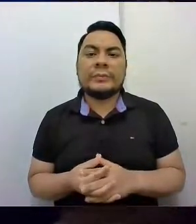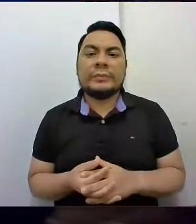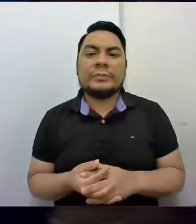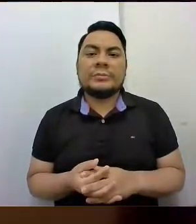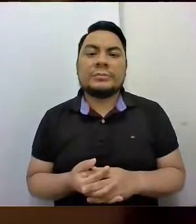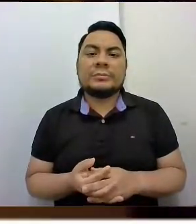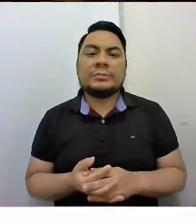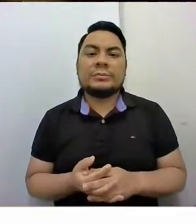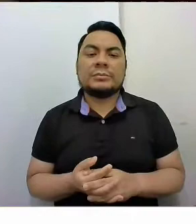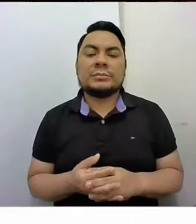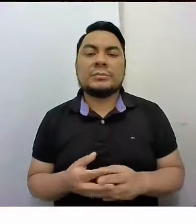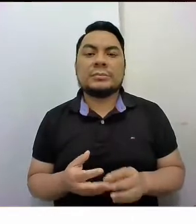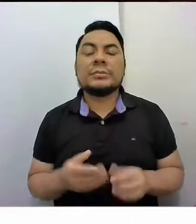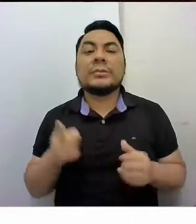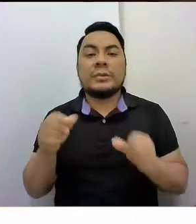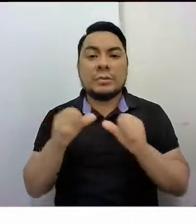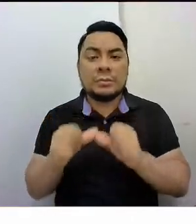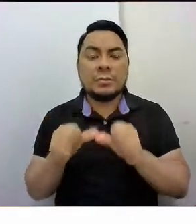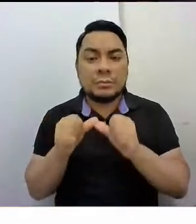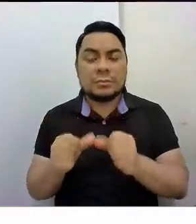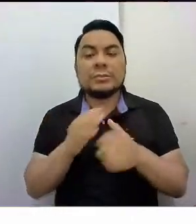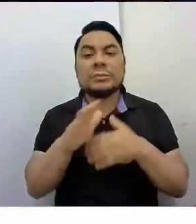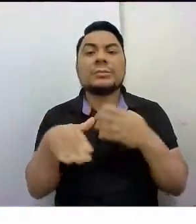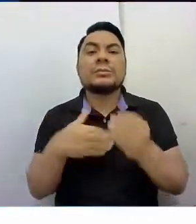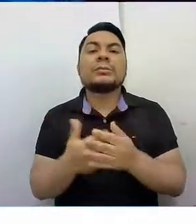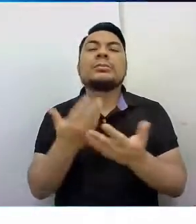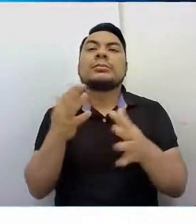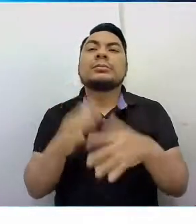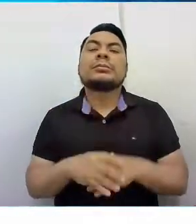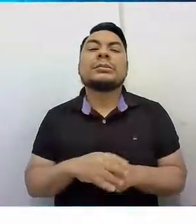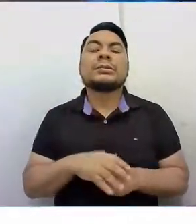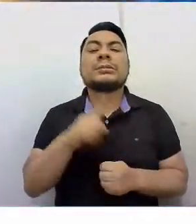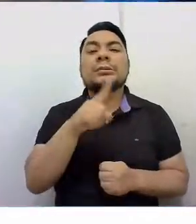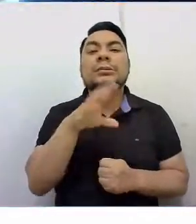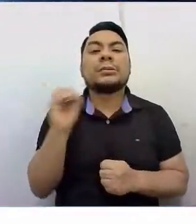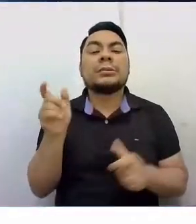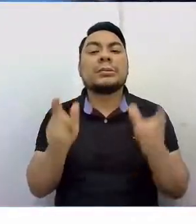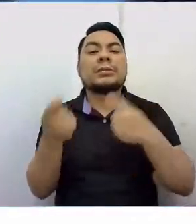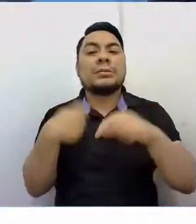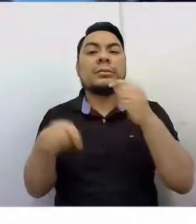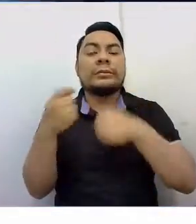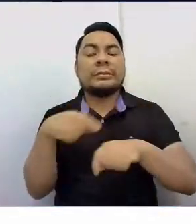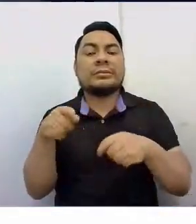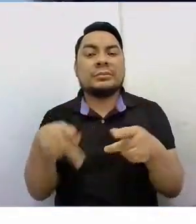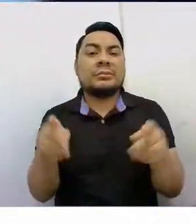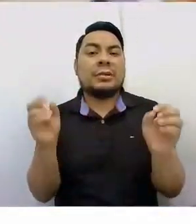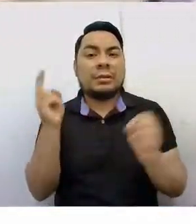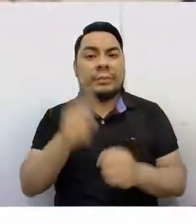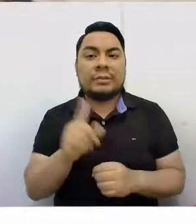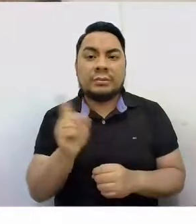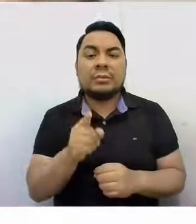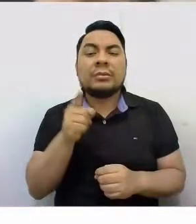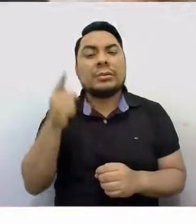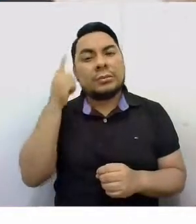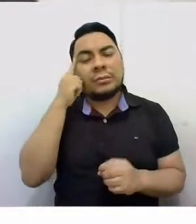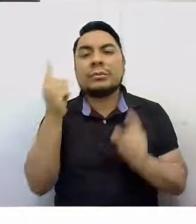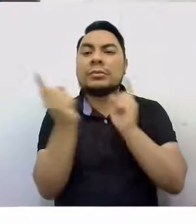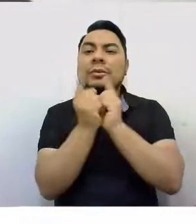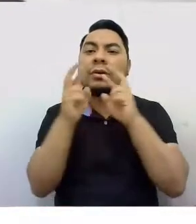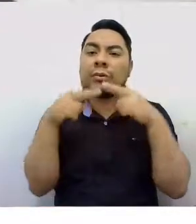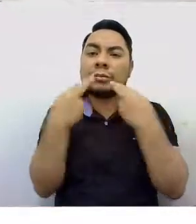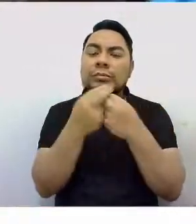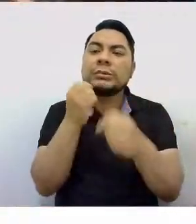Para continuar con el retiro de alrededor de 100 comerciantes informales, se acordó realizar una mesa de trabajo en la que